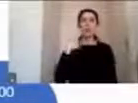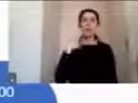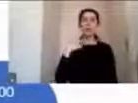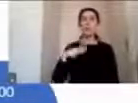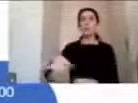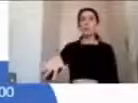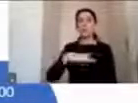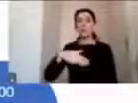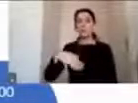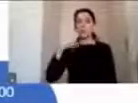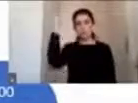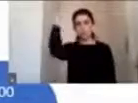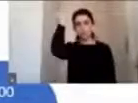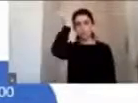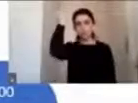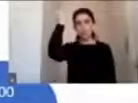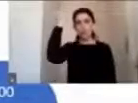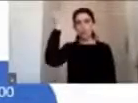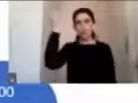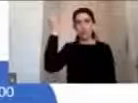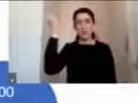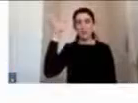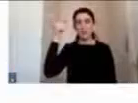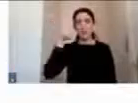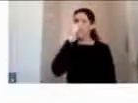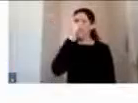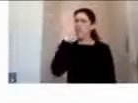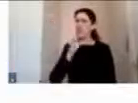en un alto porcentaje.